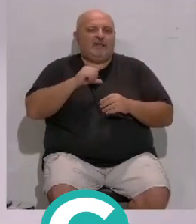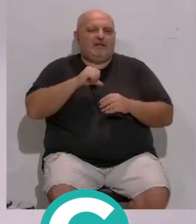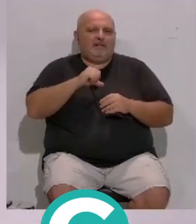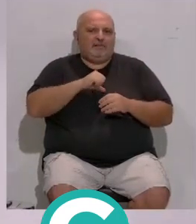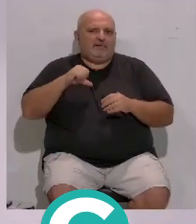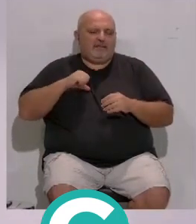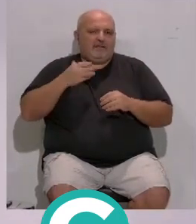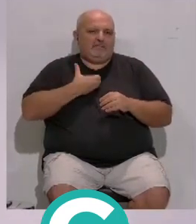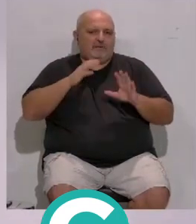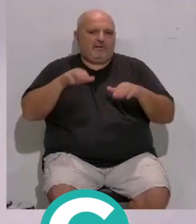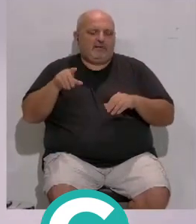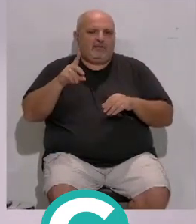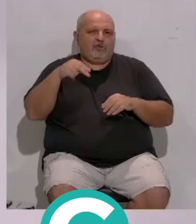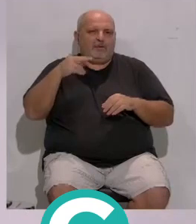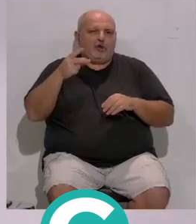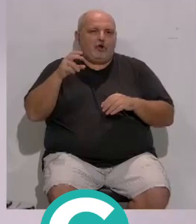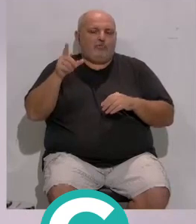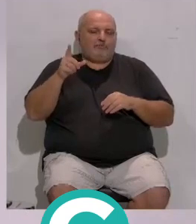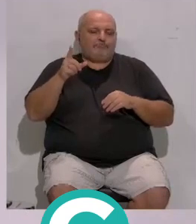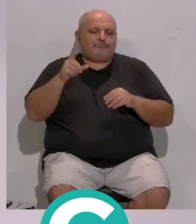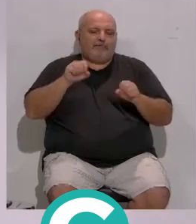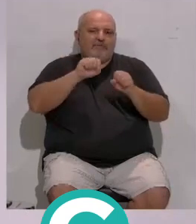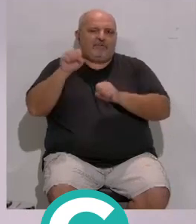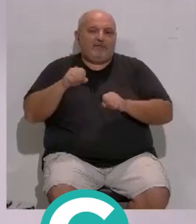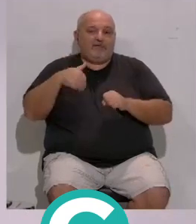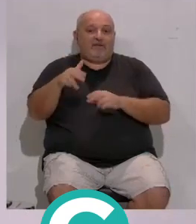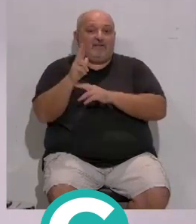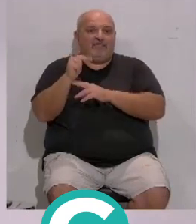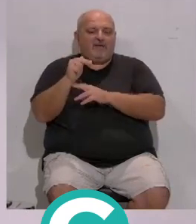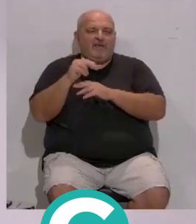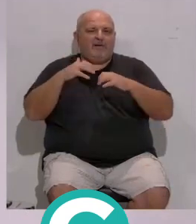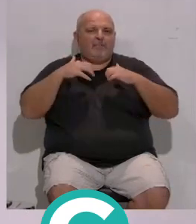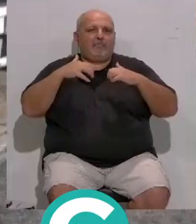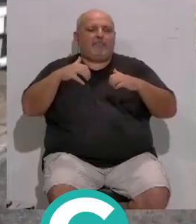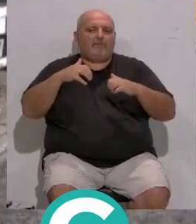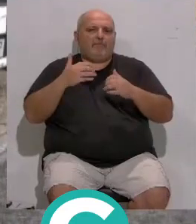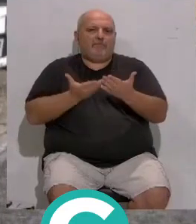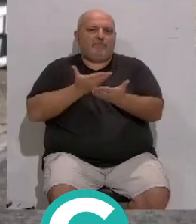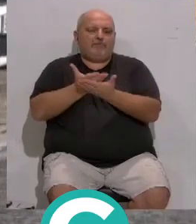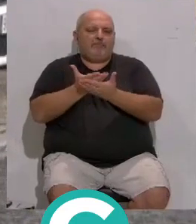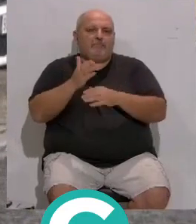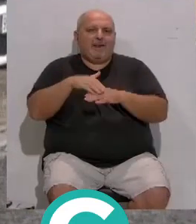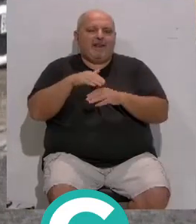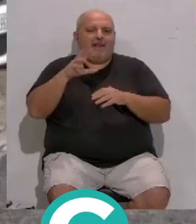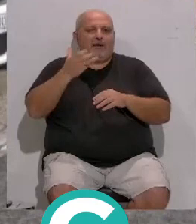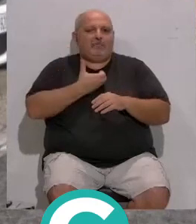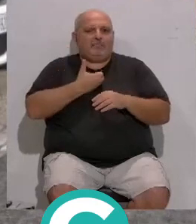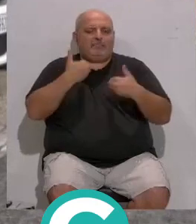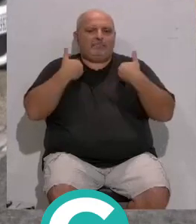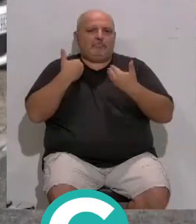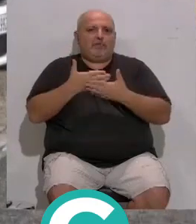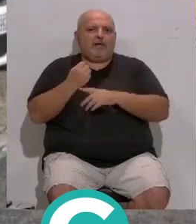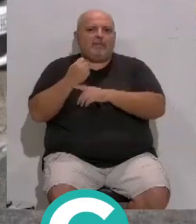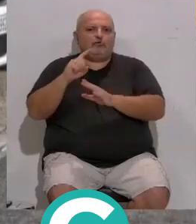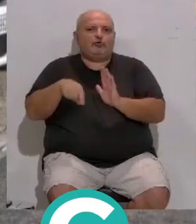Ayuntamiento de Cádiz... ...Domingo Villero defenderá el próximo viernes... ...en el Pleno Ordinario la moción... ...para que el Ayuntamiento muestre su